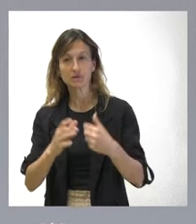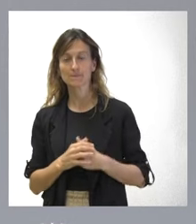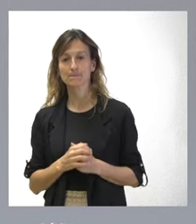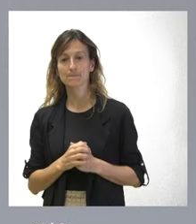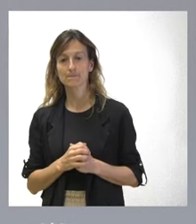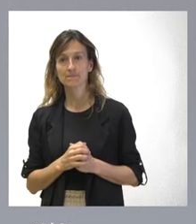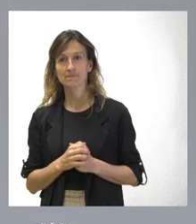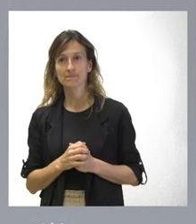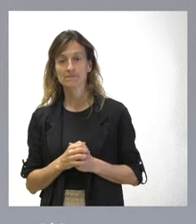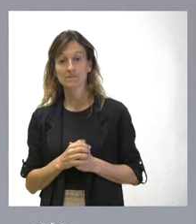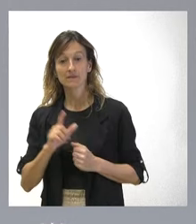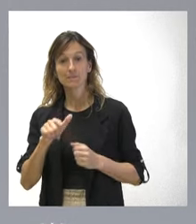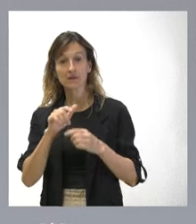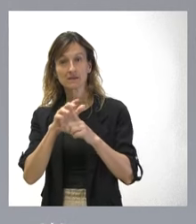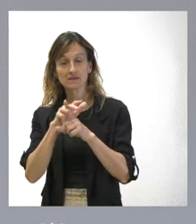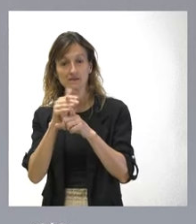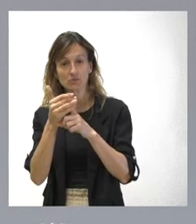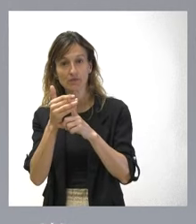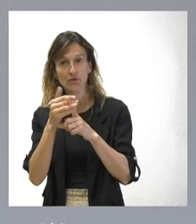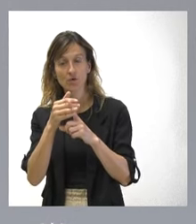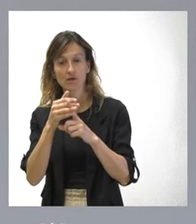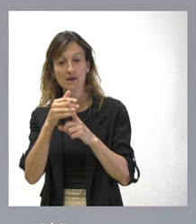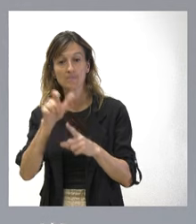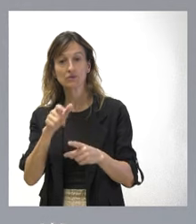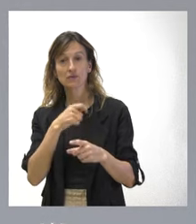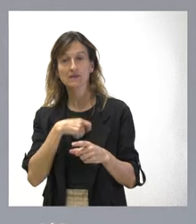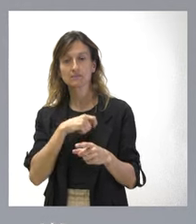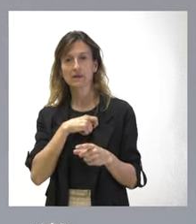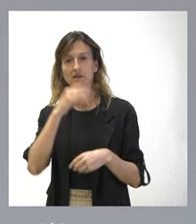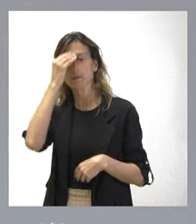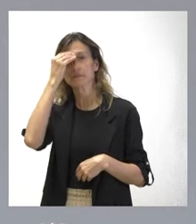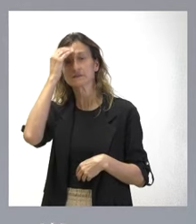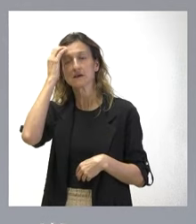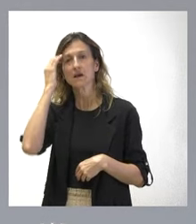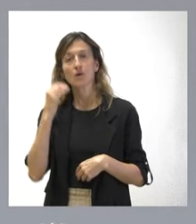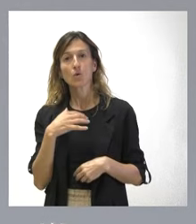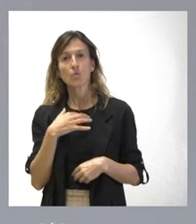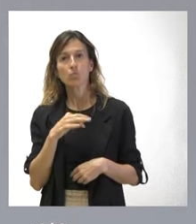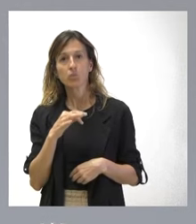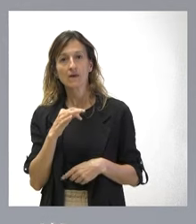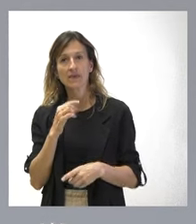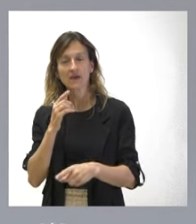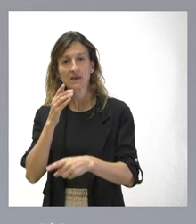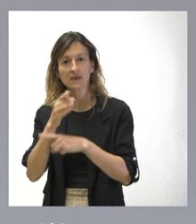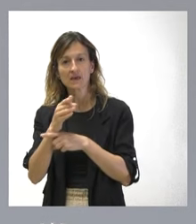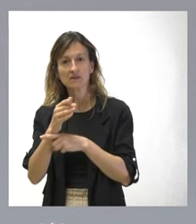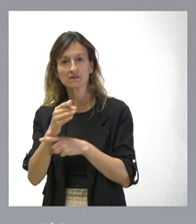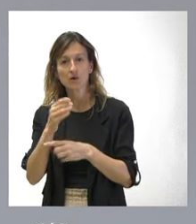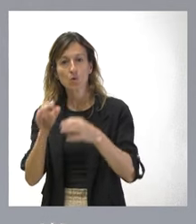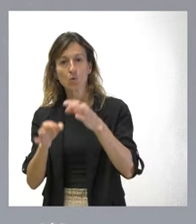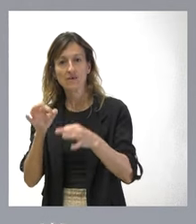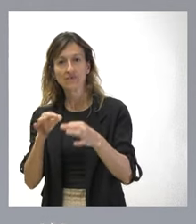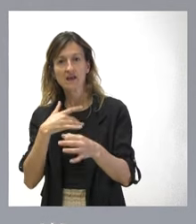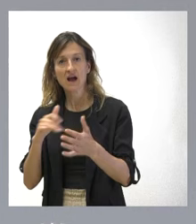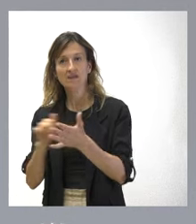Ante aquellos hechos, nadie en el Estado español se planteó la posibilidad de acudir a la figura jurídica de la amnistía.